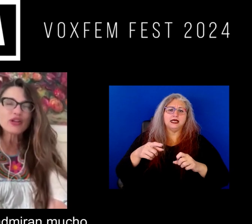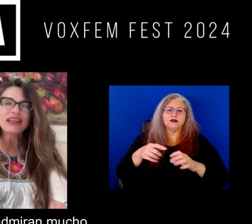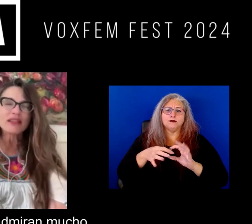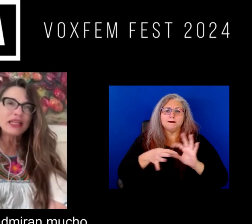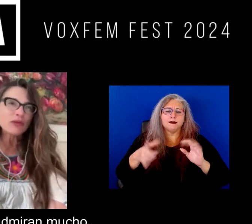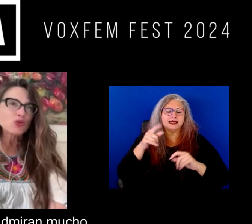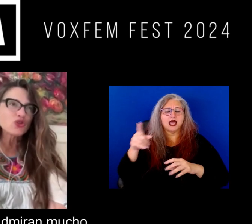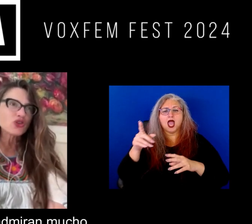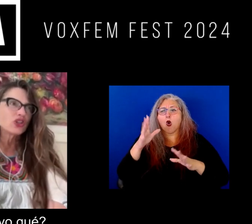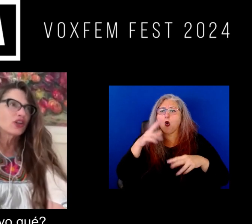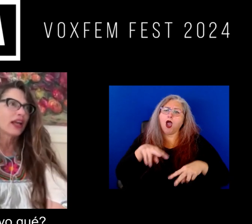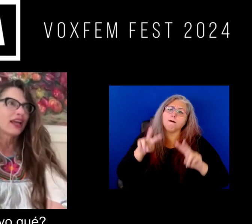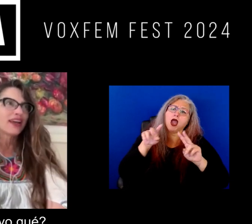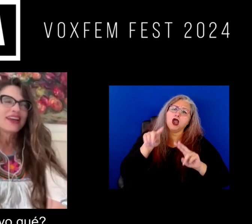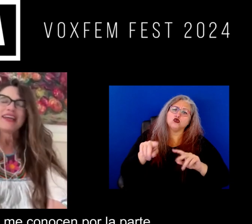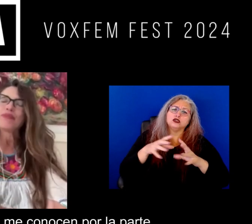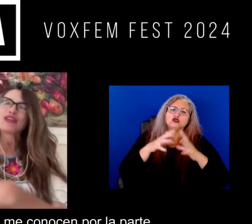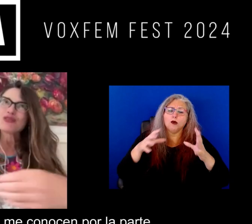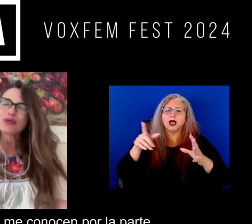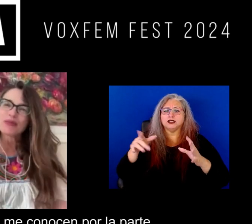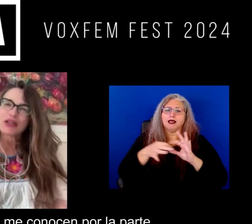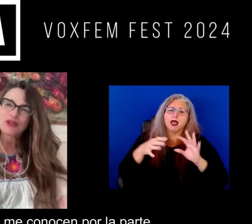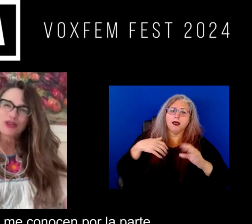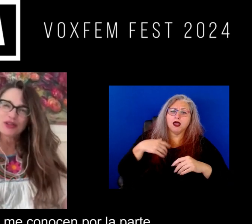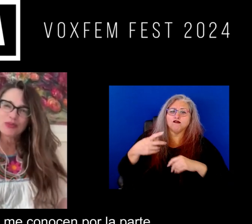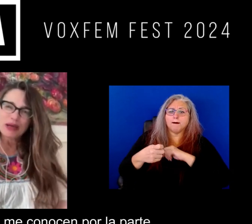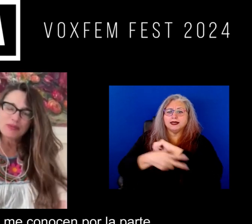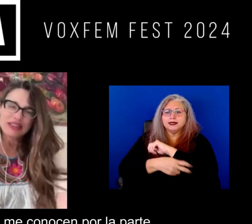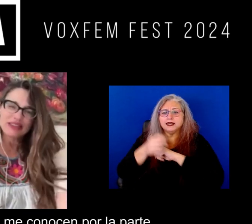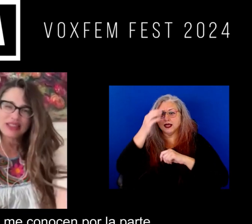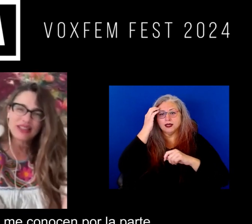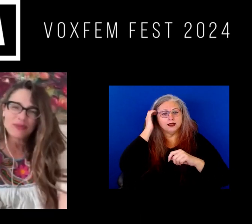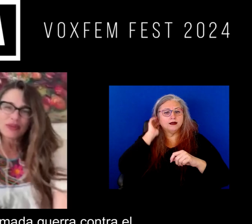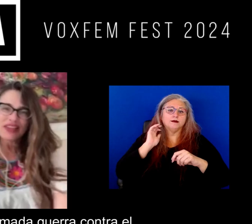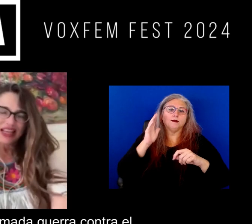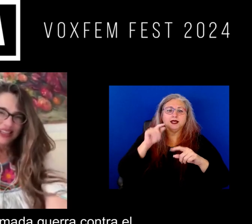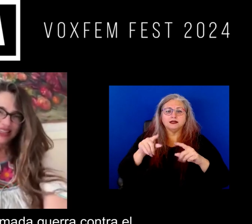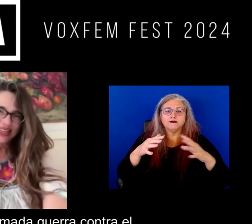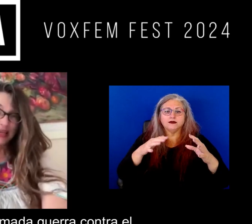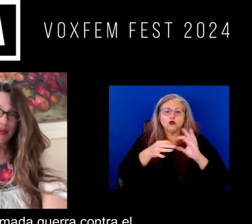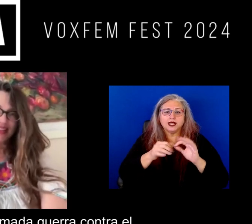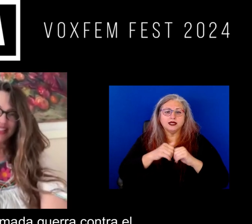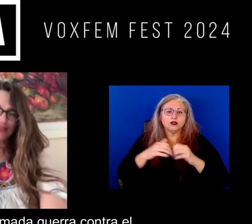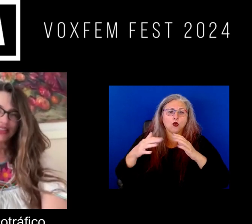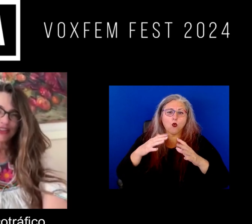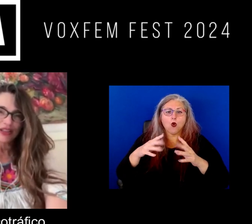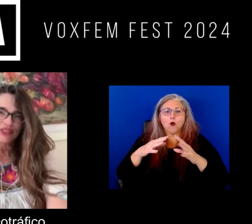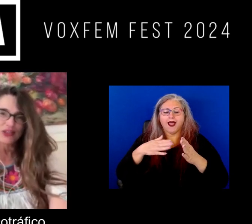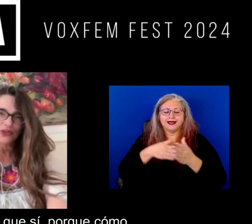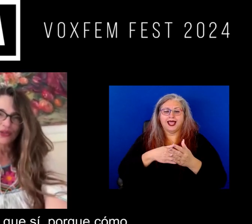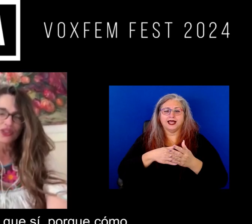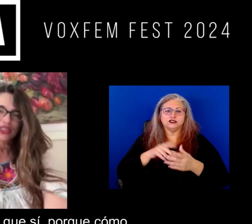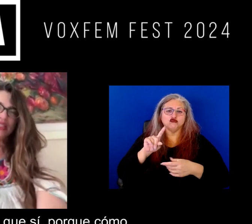porque te admiran mucho ¿yo qué? pero eso es porque me conocen por la parte de la guerra la llamada guerra contra el